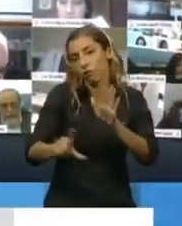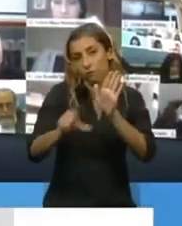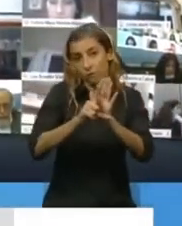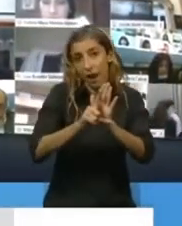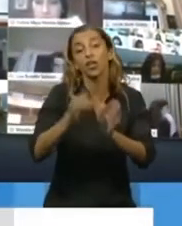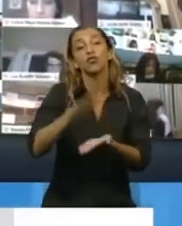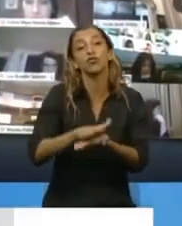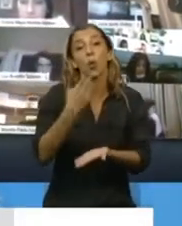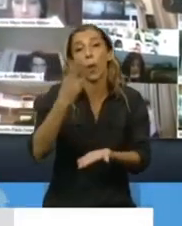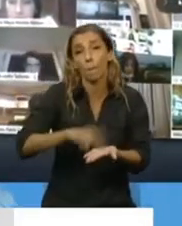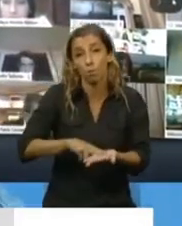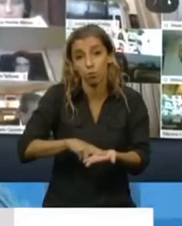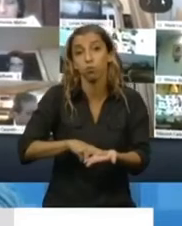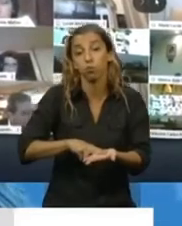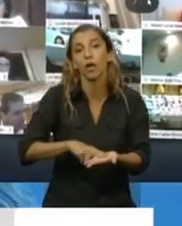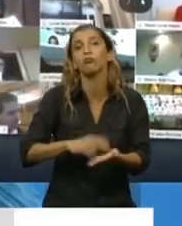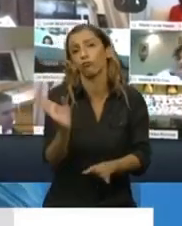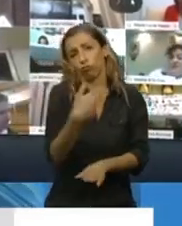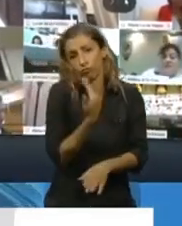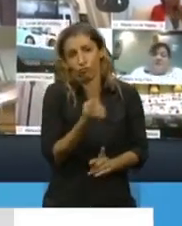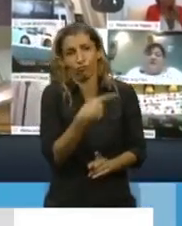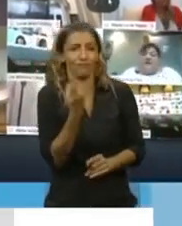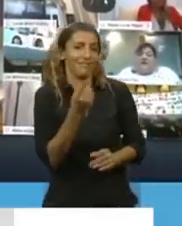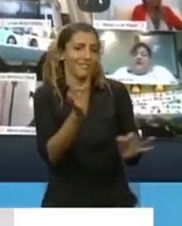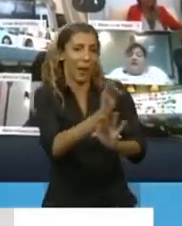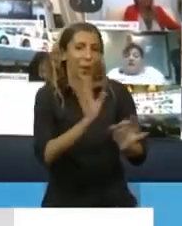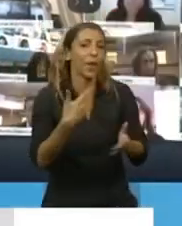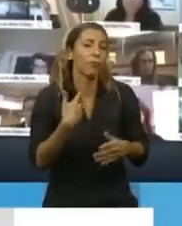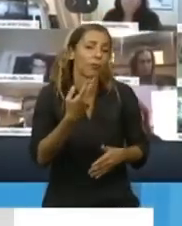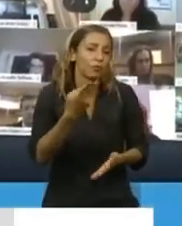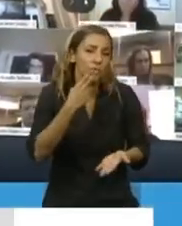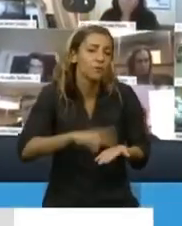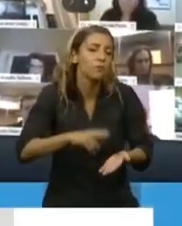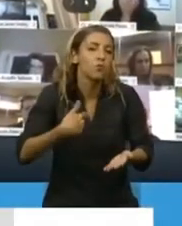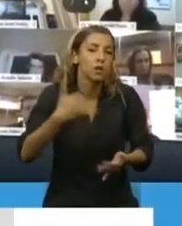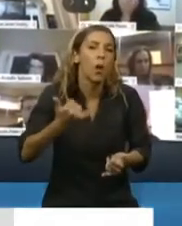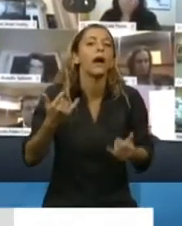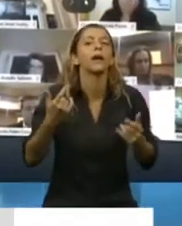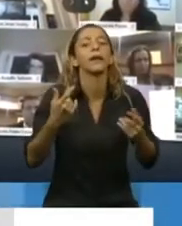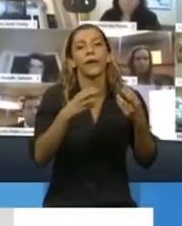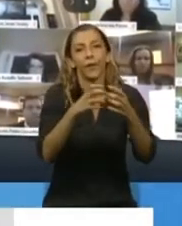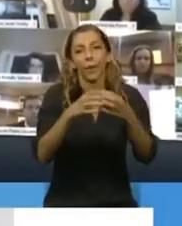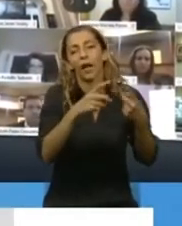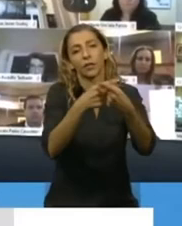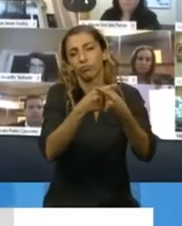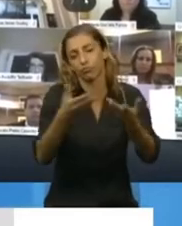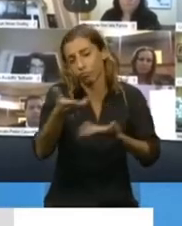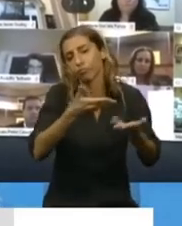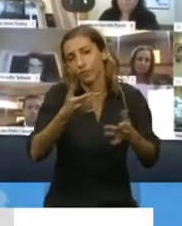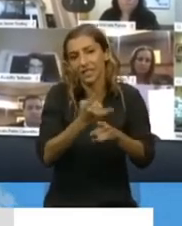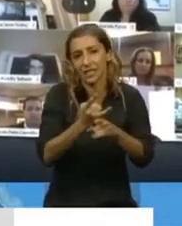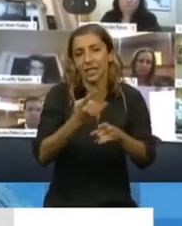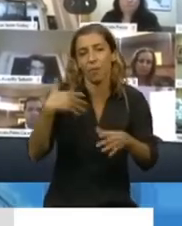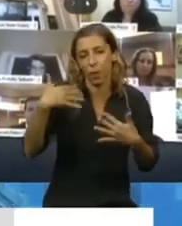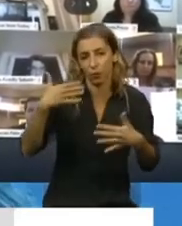impuestos distorsivos que compartimos todos y que es un debate que tenemos abierto, más allá de las correcciones que estamos haciendo por esto, merecidas a los